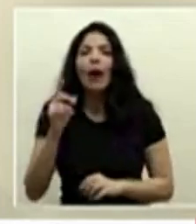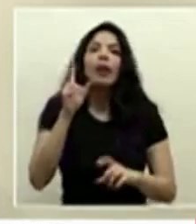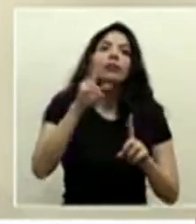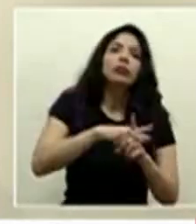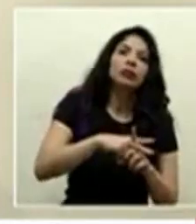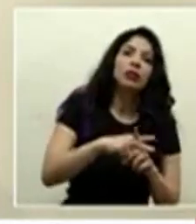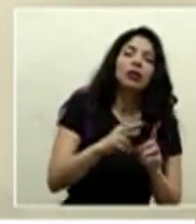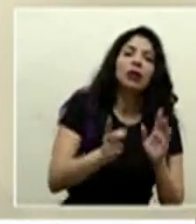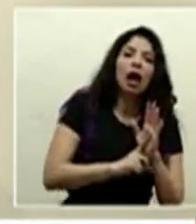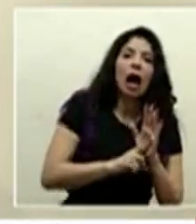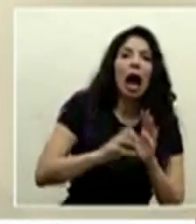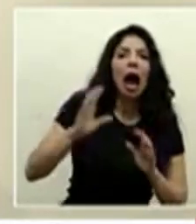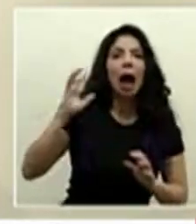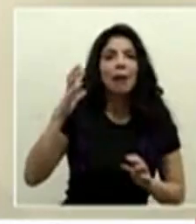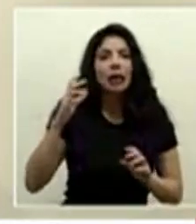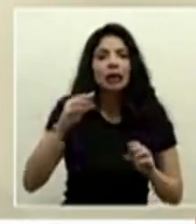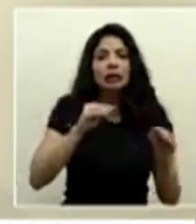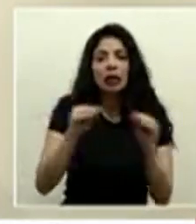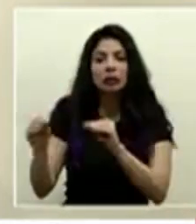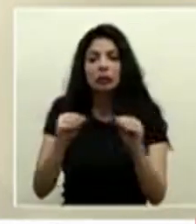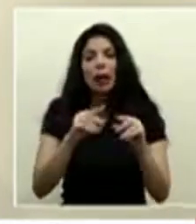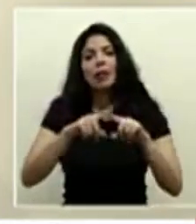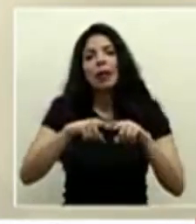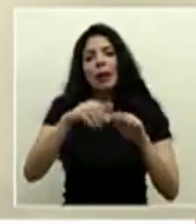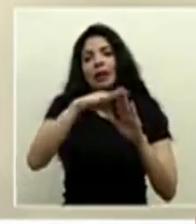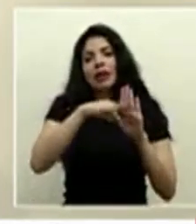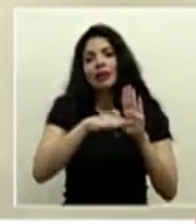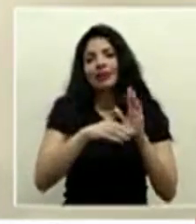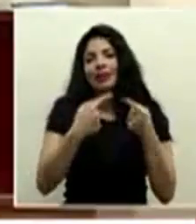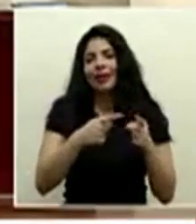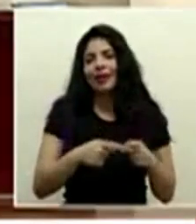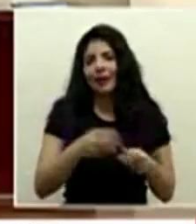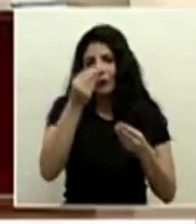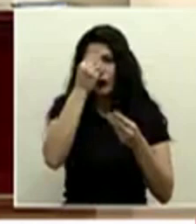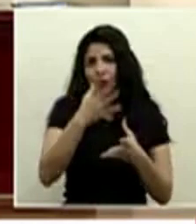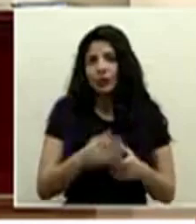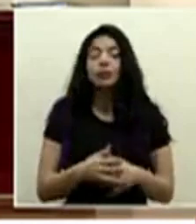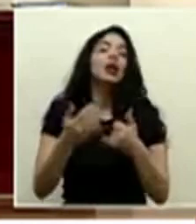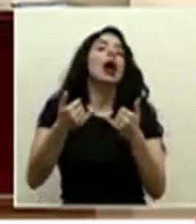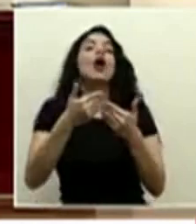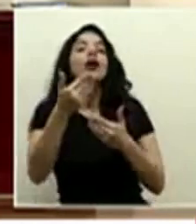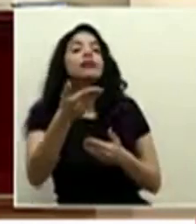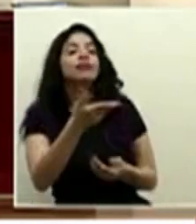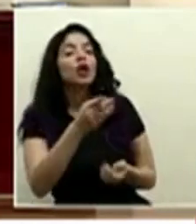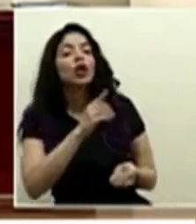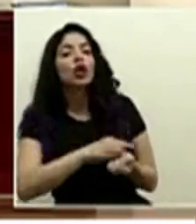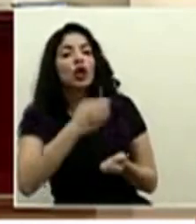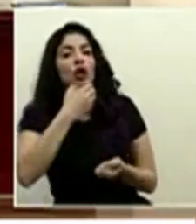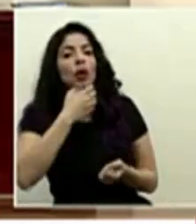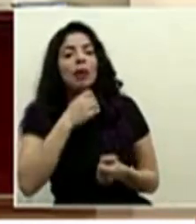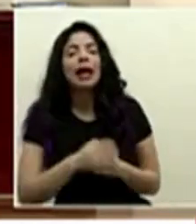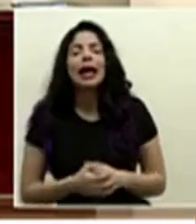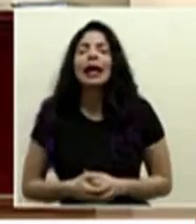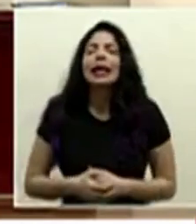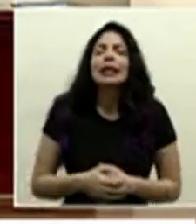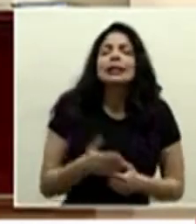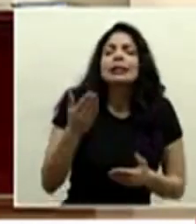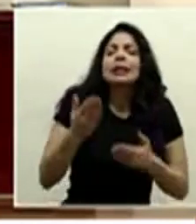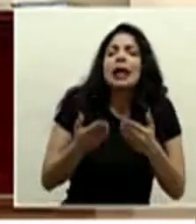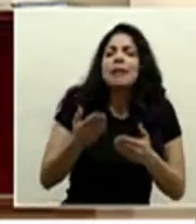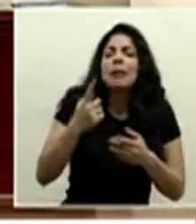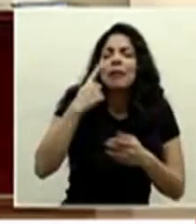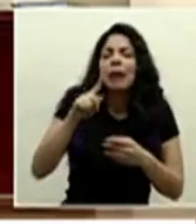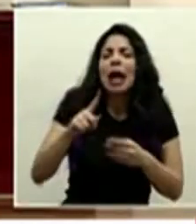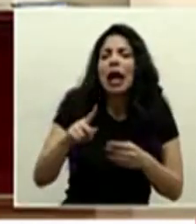digamos pasar de un lado a otro continuamos con el doctor Román Macaya y tal vez para dar